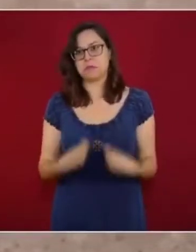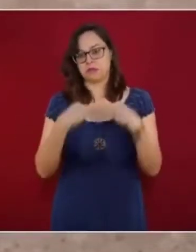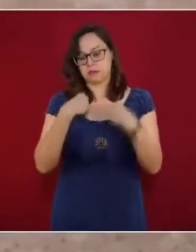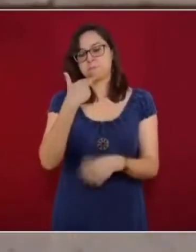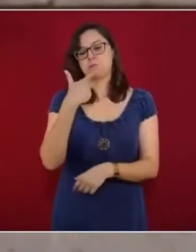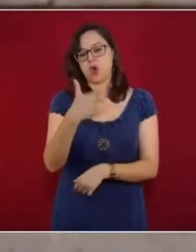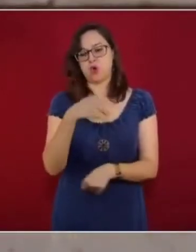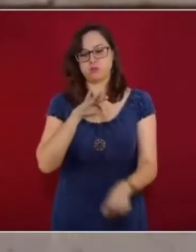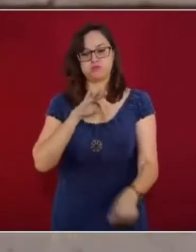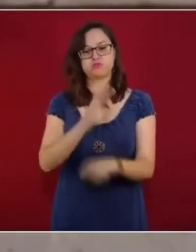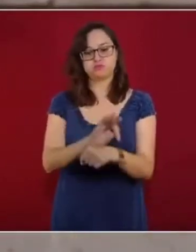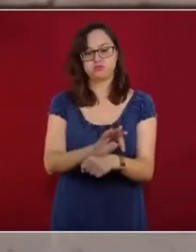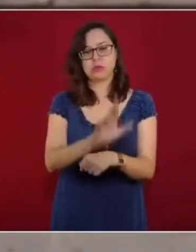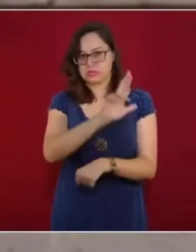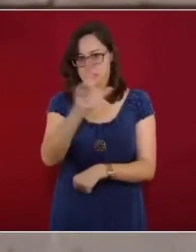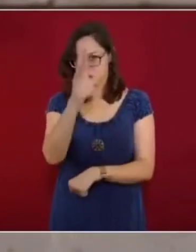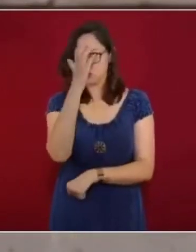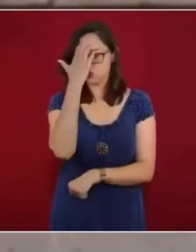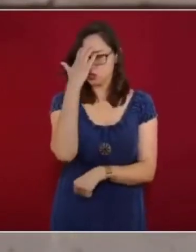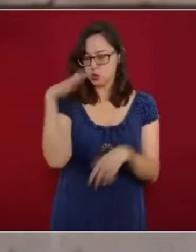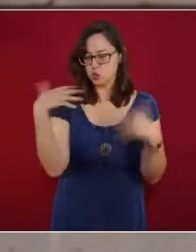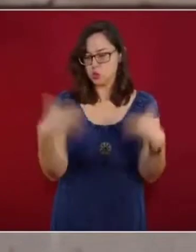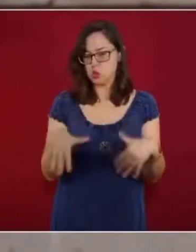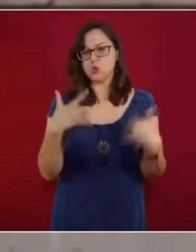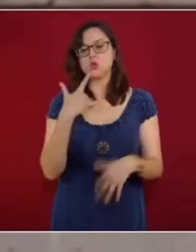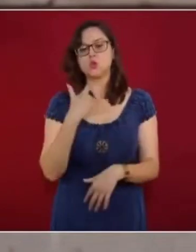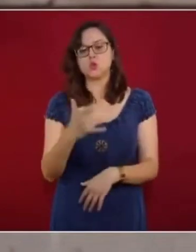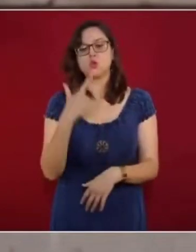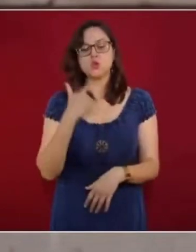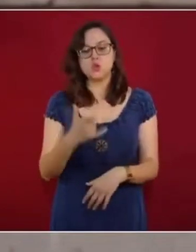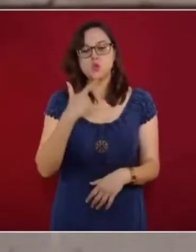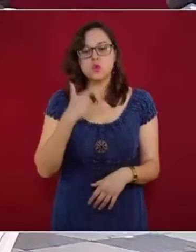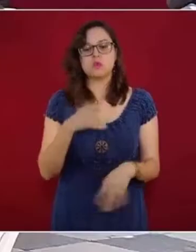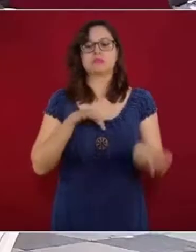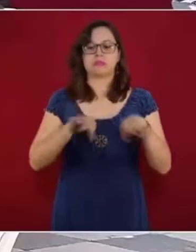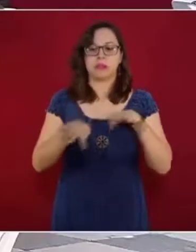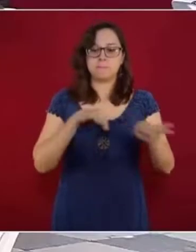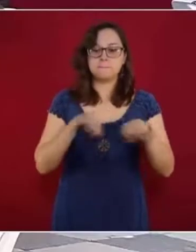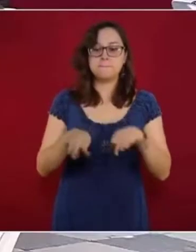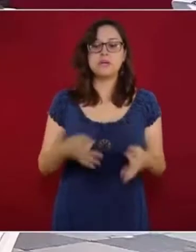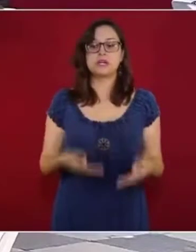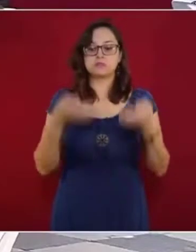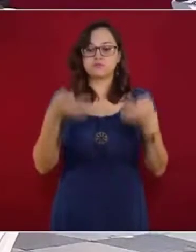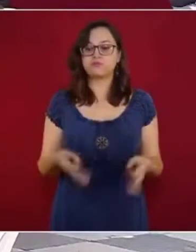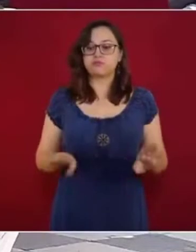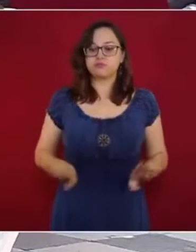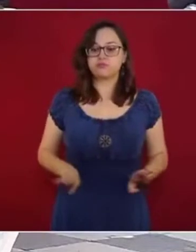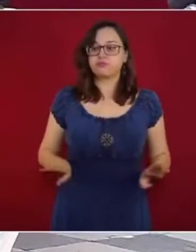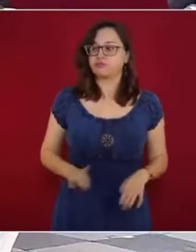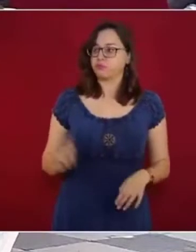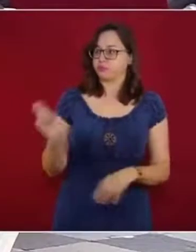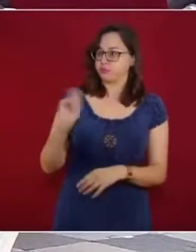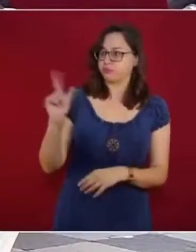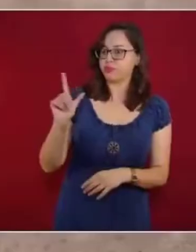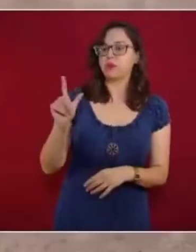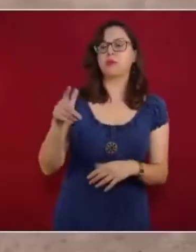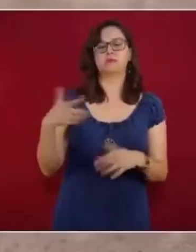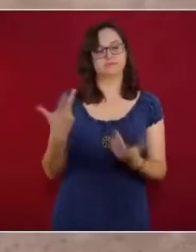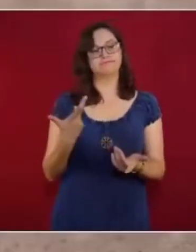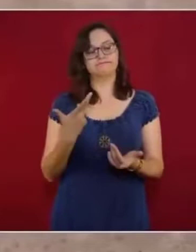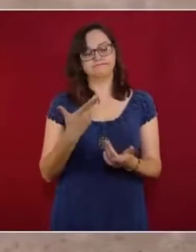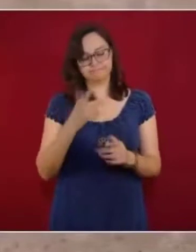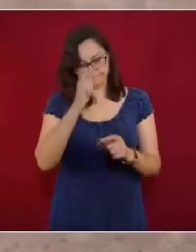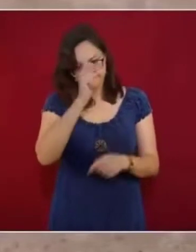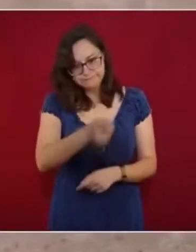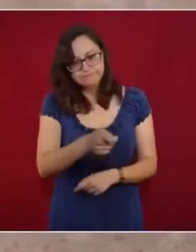Un justo reconocimiento al esfuerzo, dedicación y compromiso en favor de la educación de nuestro país, en especial